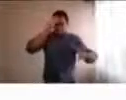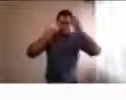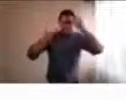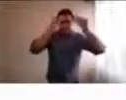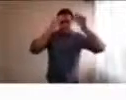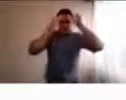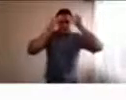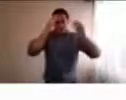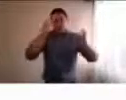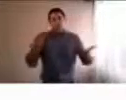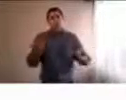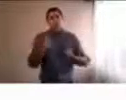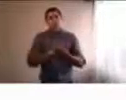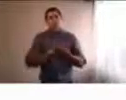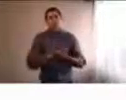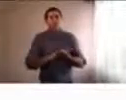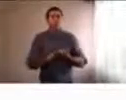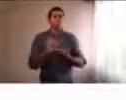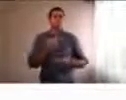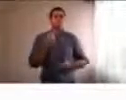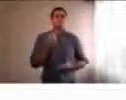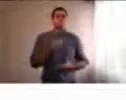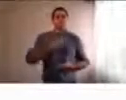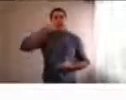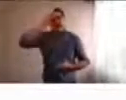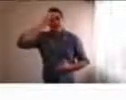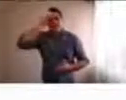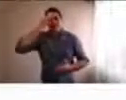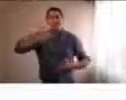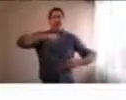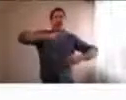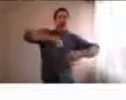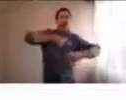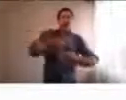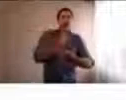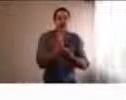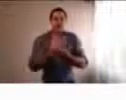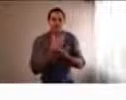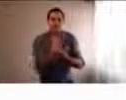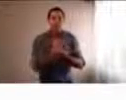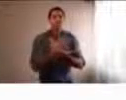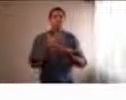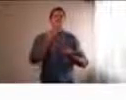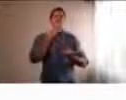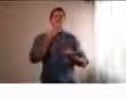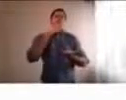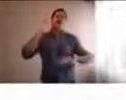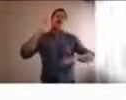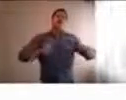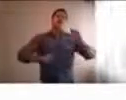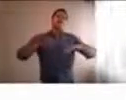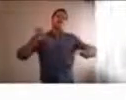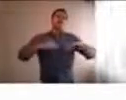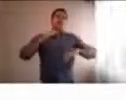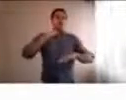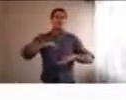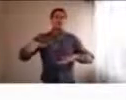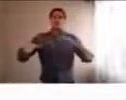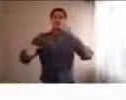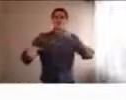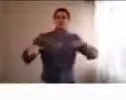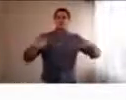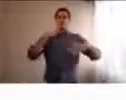a cocinar, que los chicos también aprendan a hacerse cargo de, bueno, de cosas que no estaban acostumbrados a hacer.